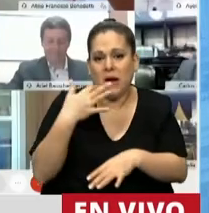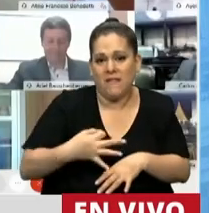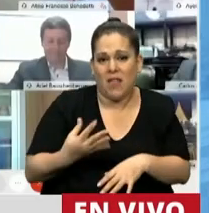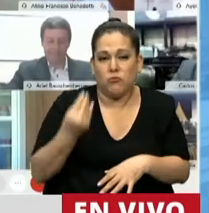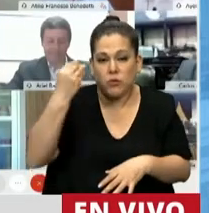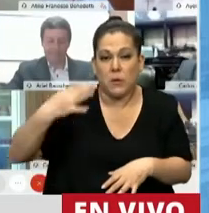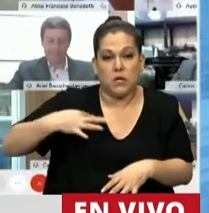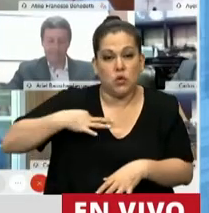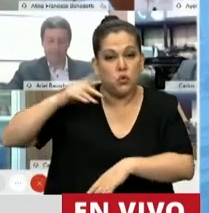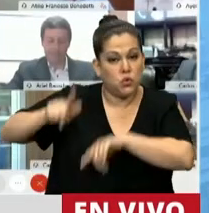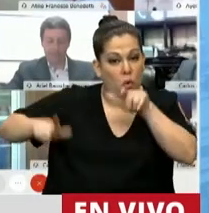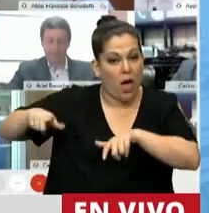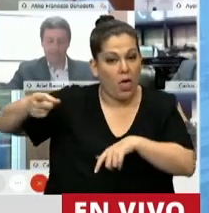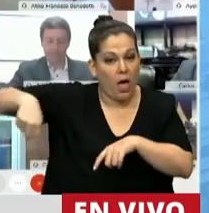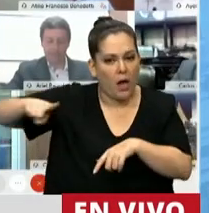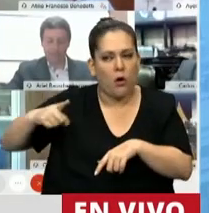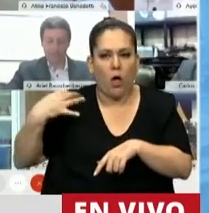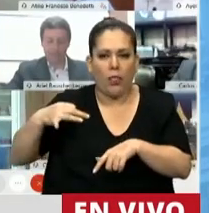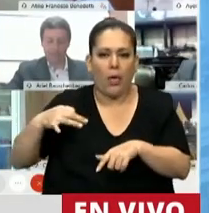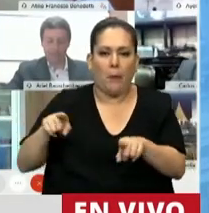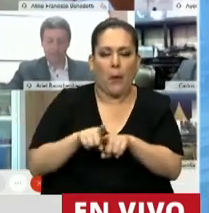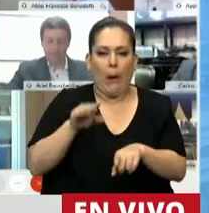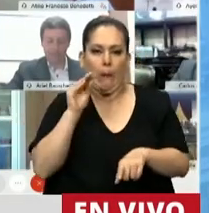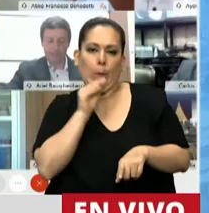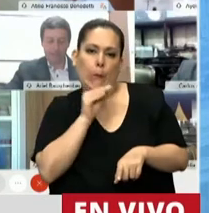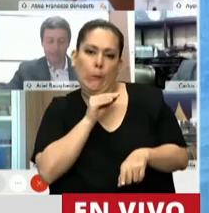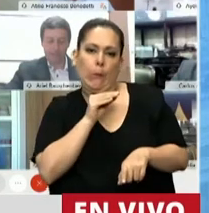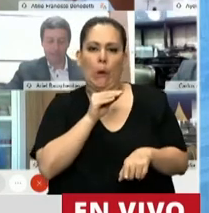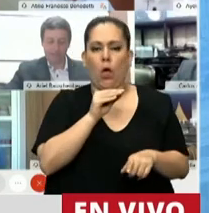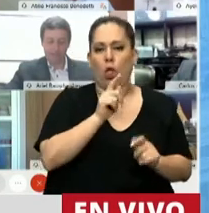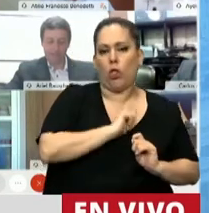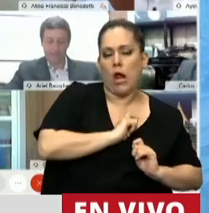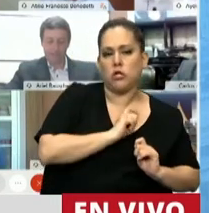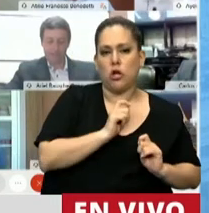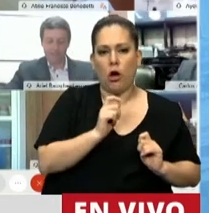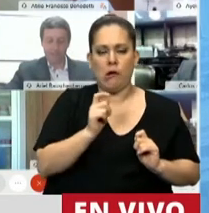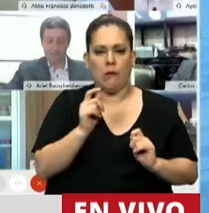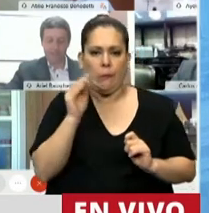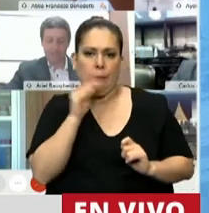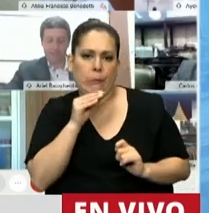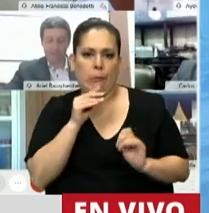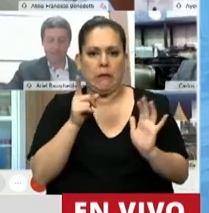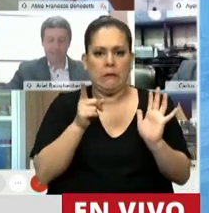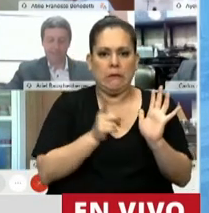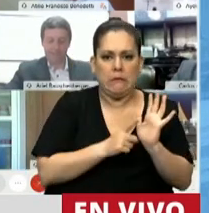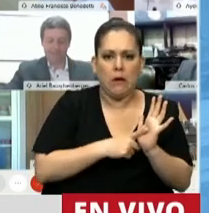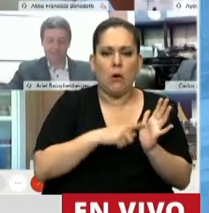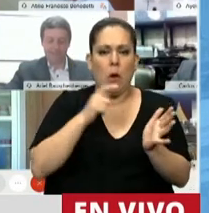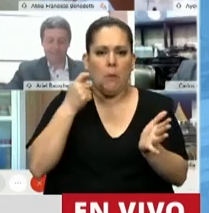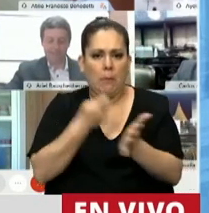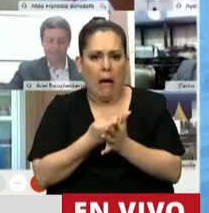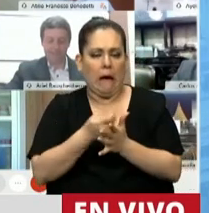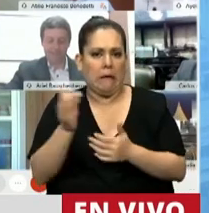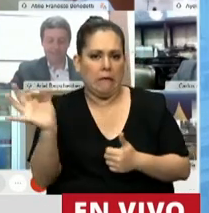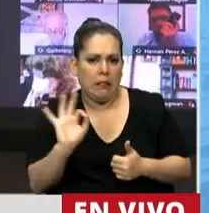recurrir a contratos disfrazados con la onerosidad para que su título pueda